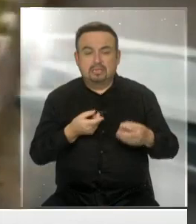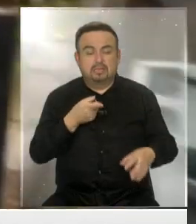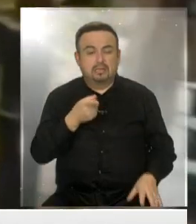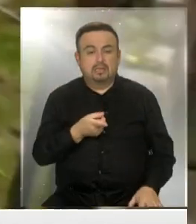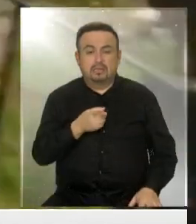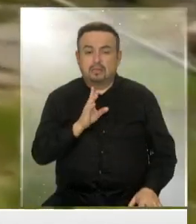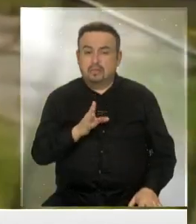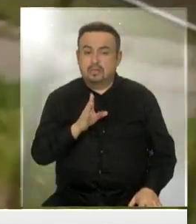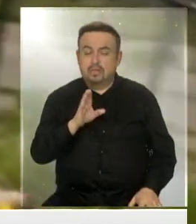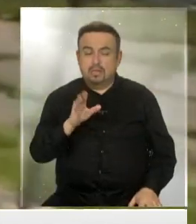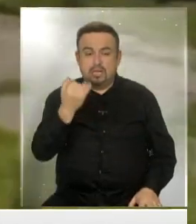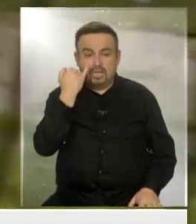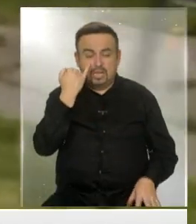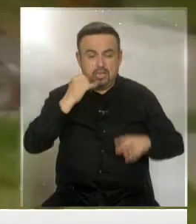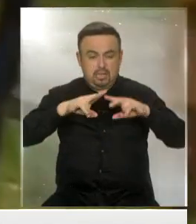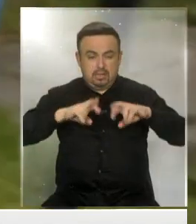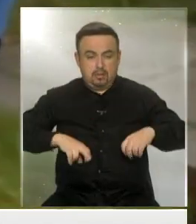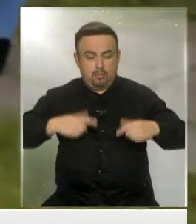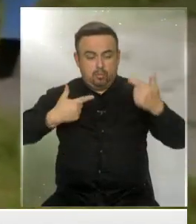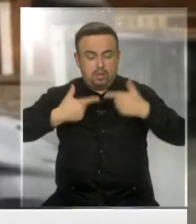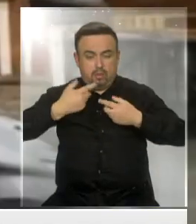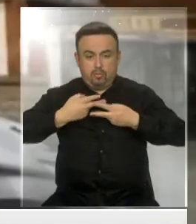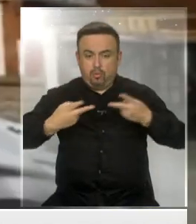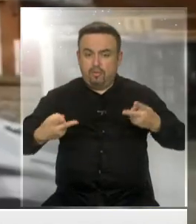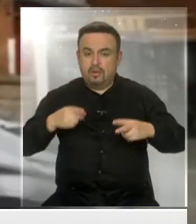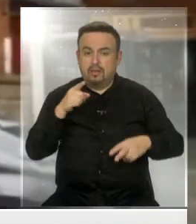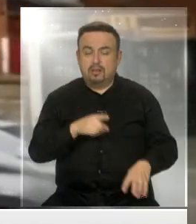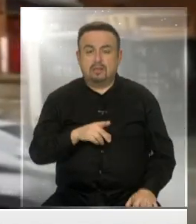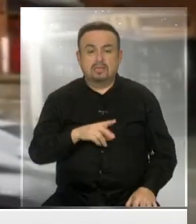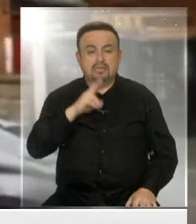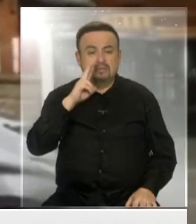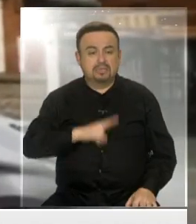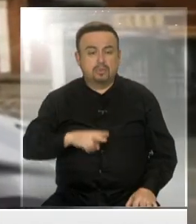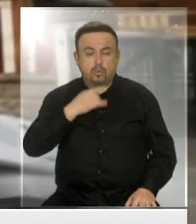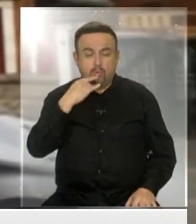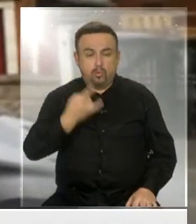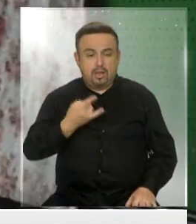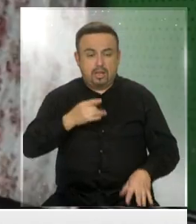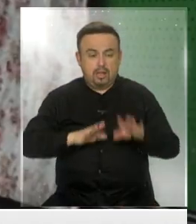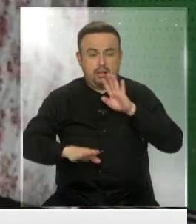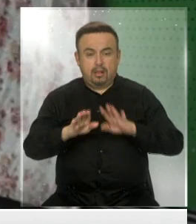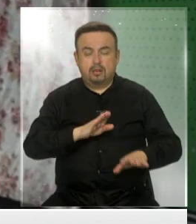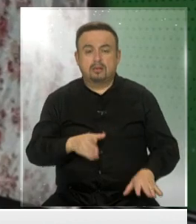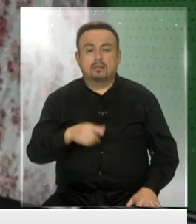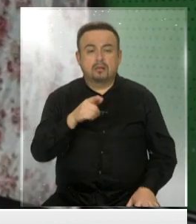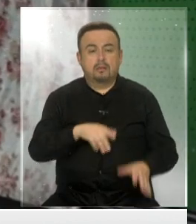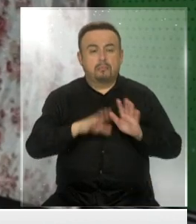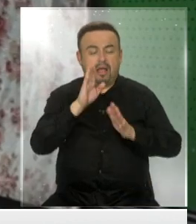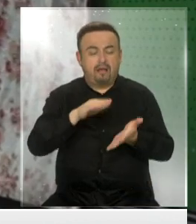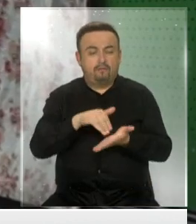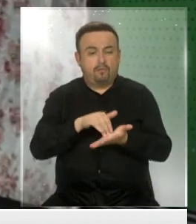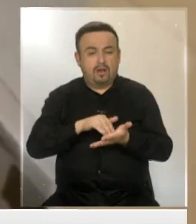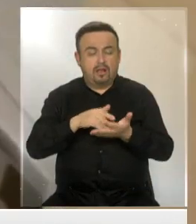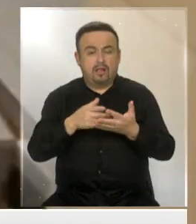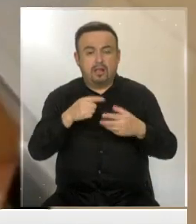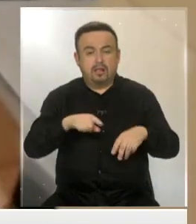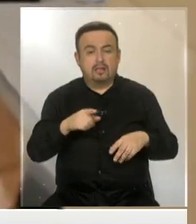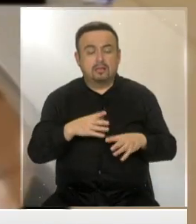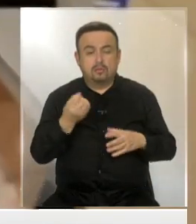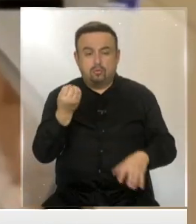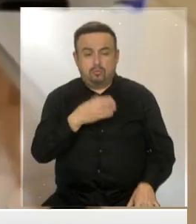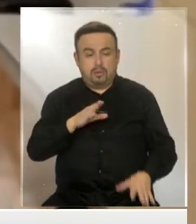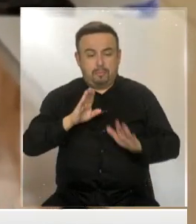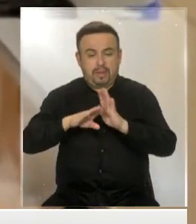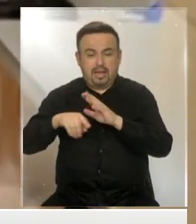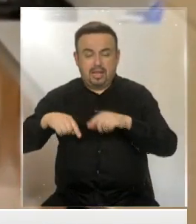Según el Instituto de Investigación de Políticas Públicas, sin una acción urgente para proteger a las familias más vulnerables, la cifra de menores